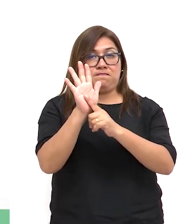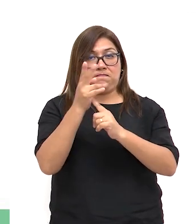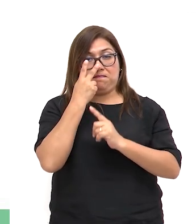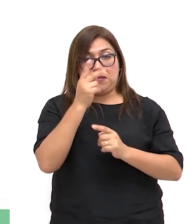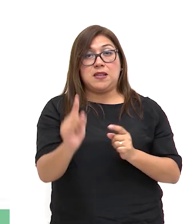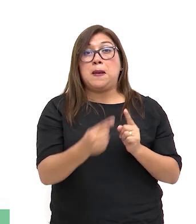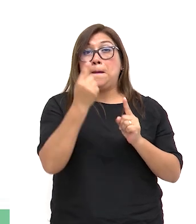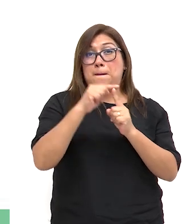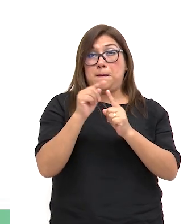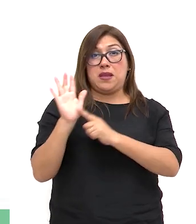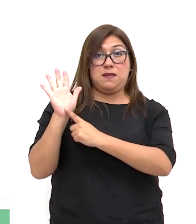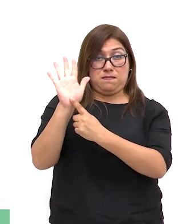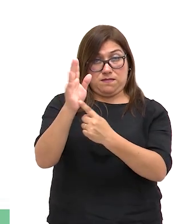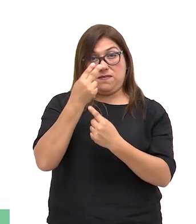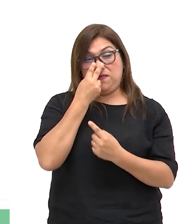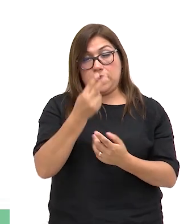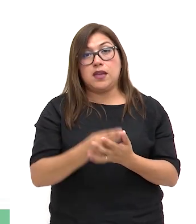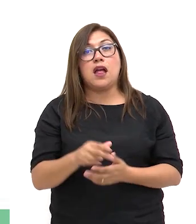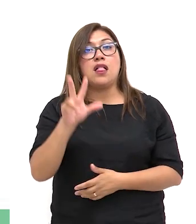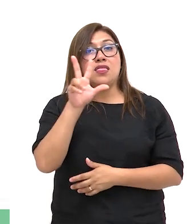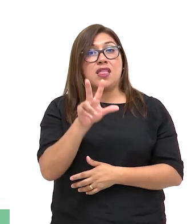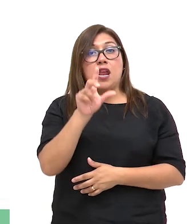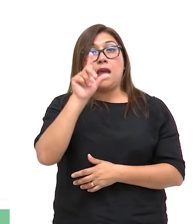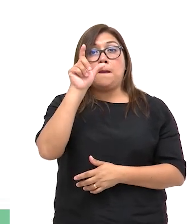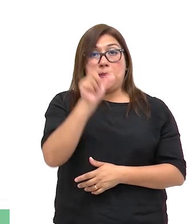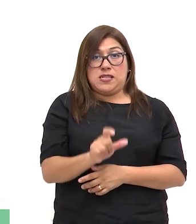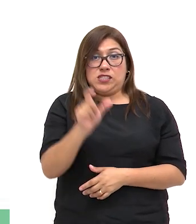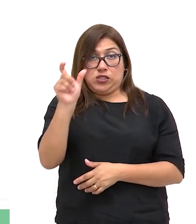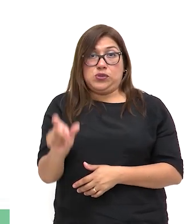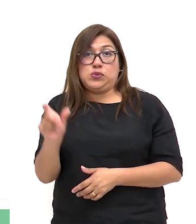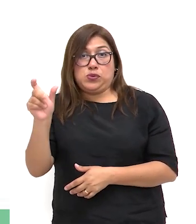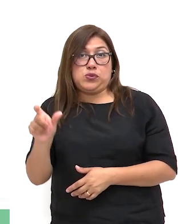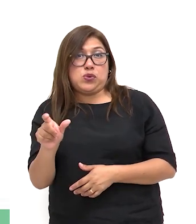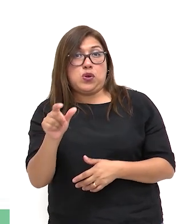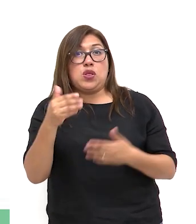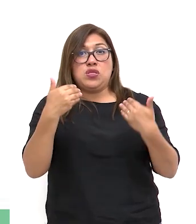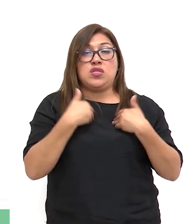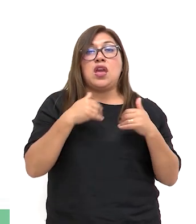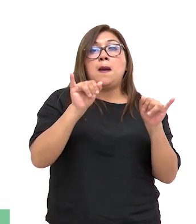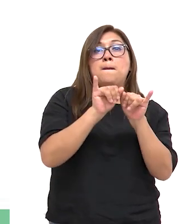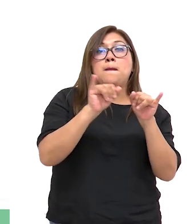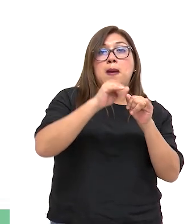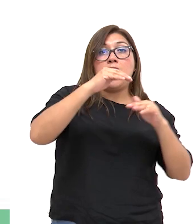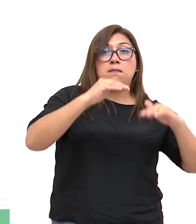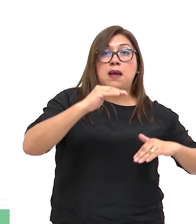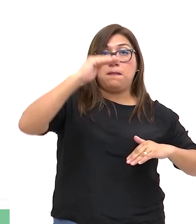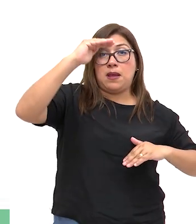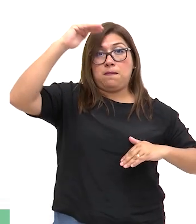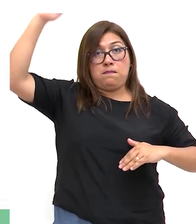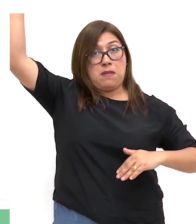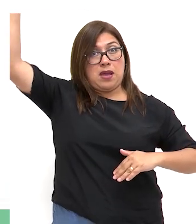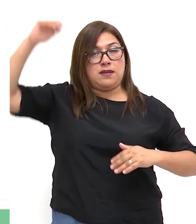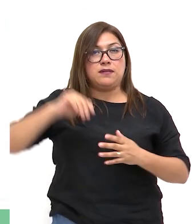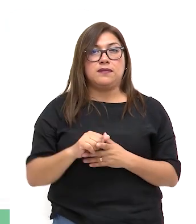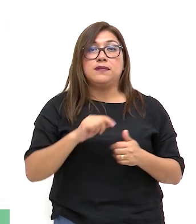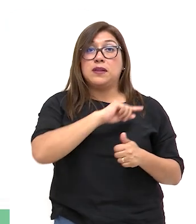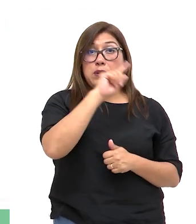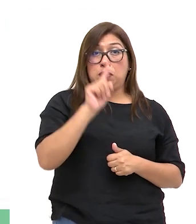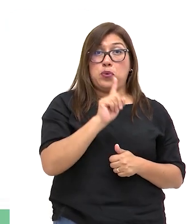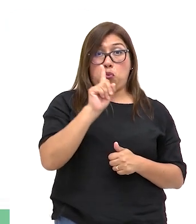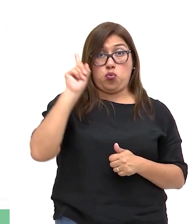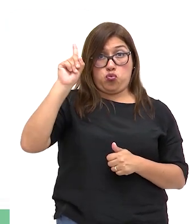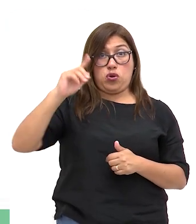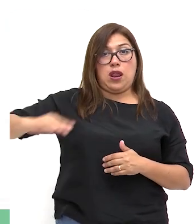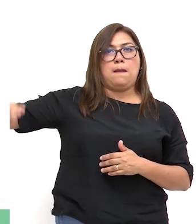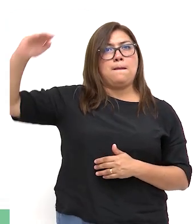En la primera imagen, se presentan tres personas caracterizadas por tener tres tamaños distintos. Una de ellas